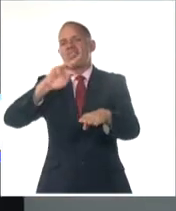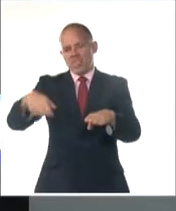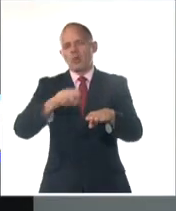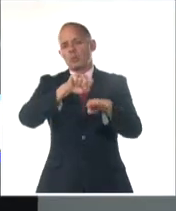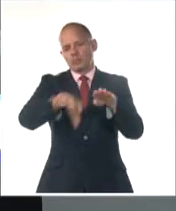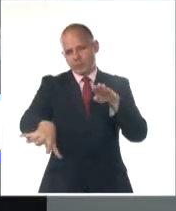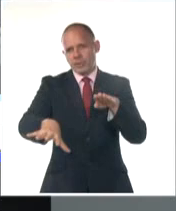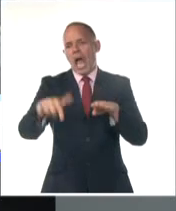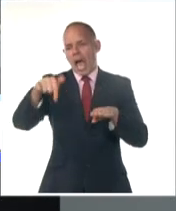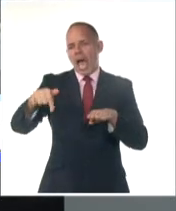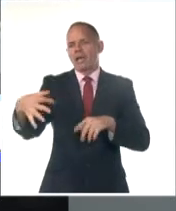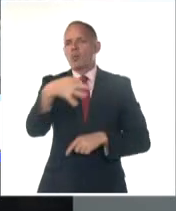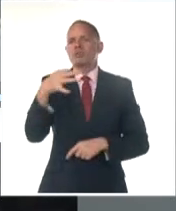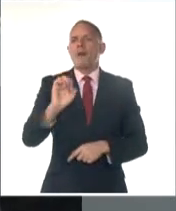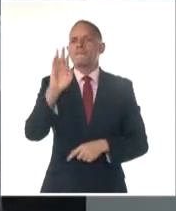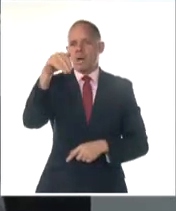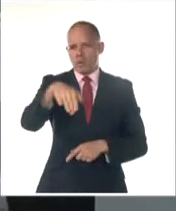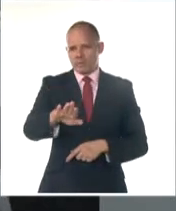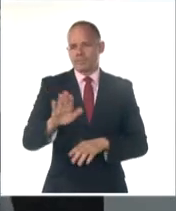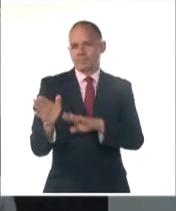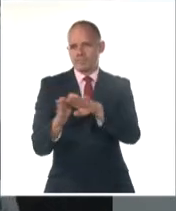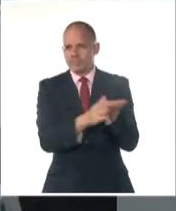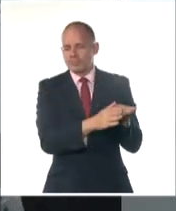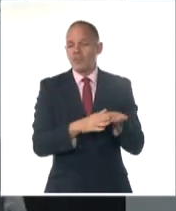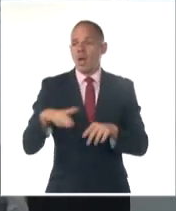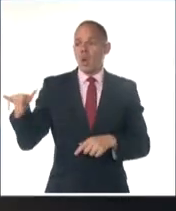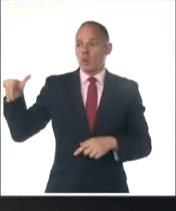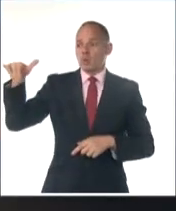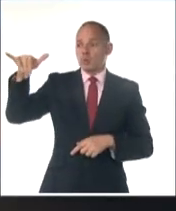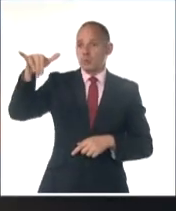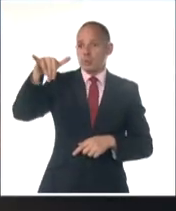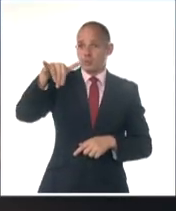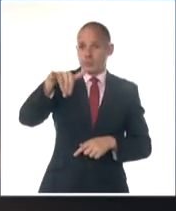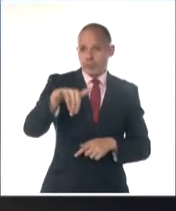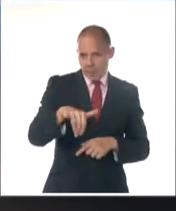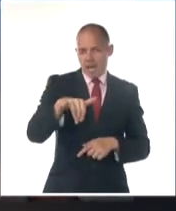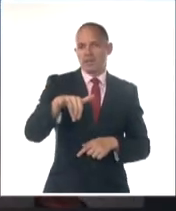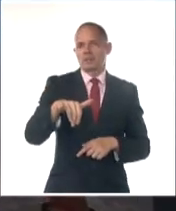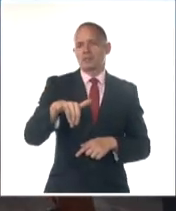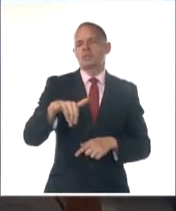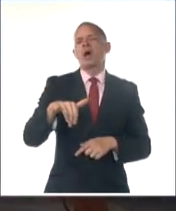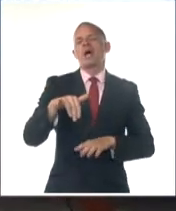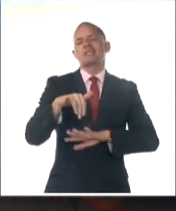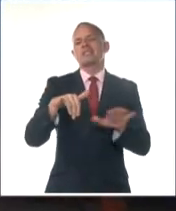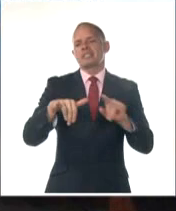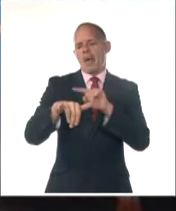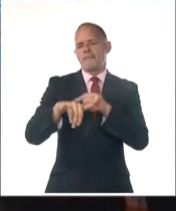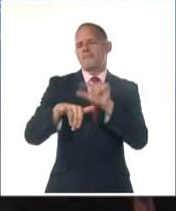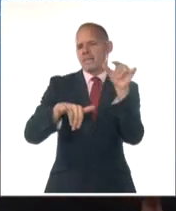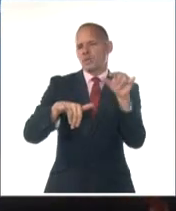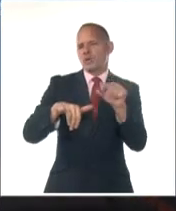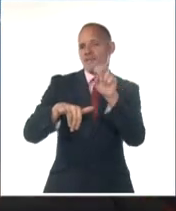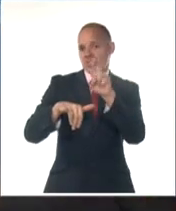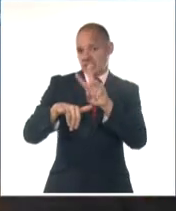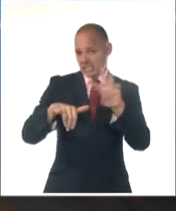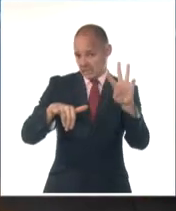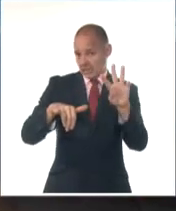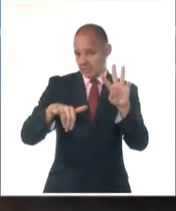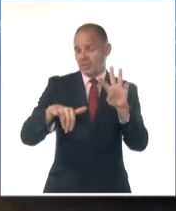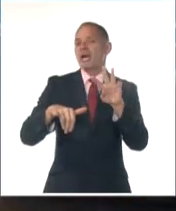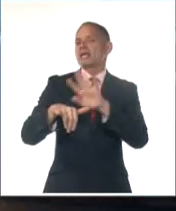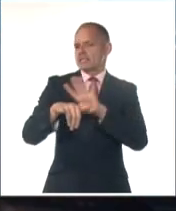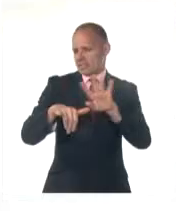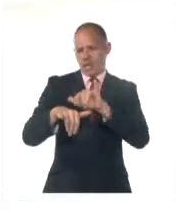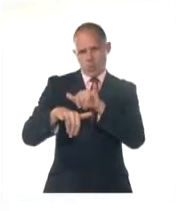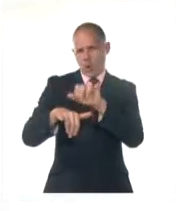interceptados posteriormente. Por vía aérea, llegaron en la tarde desde Bahamas 23 personas, 17 hombres, 5